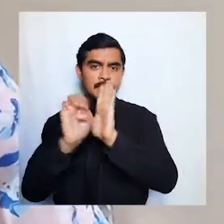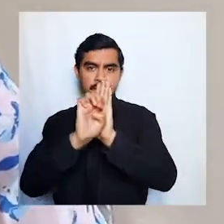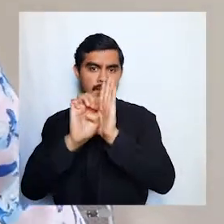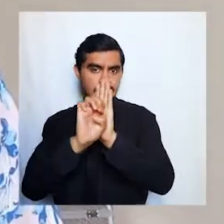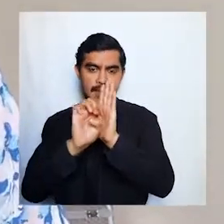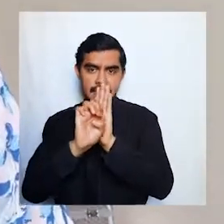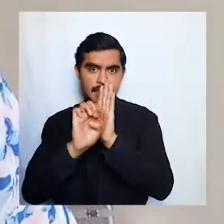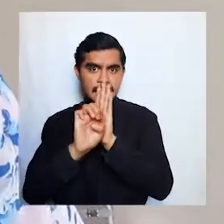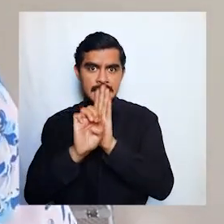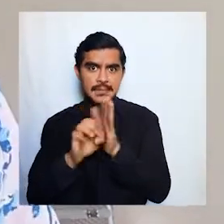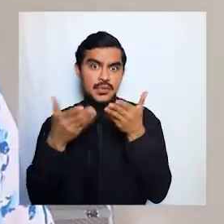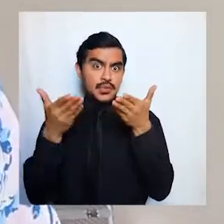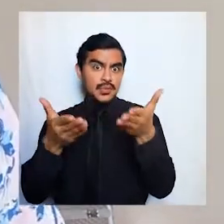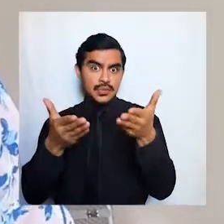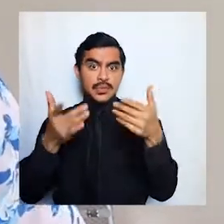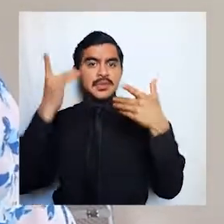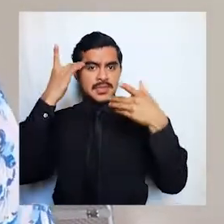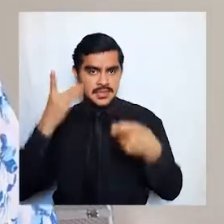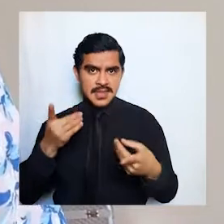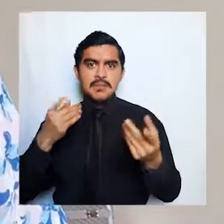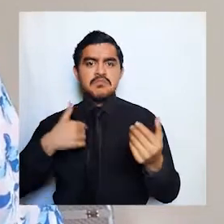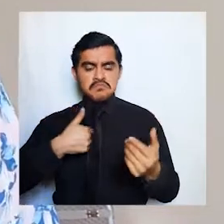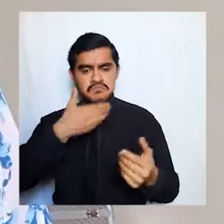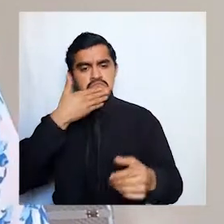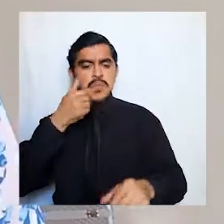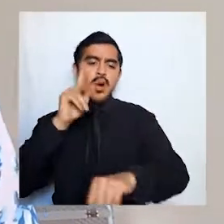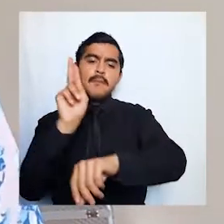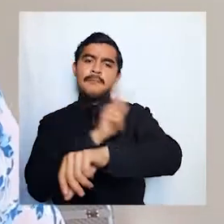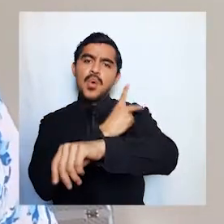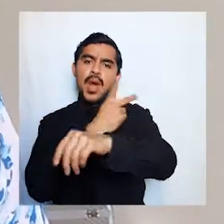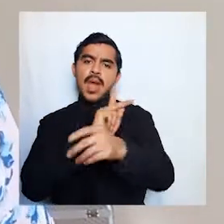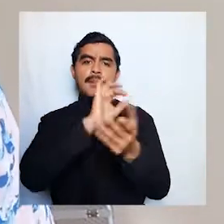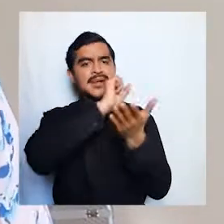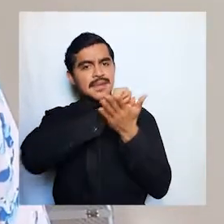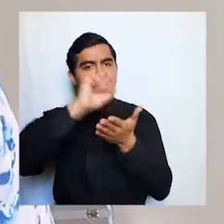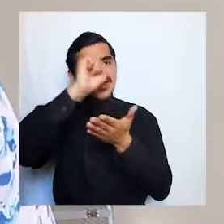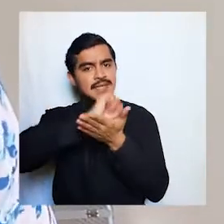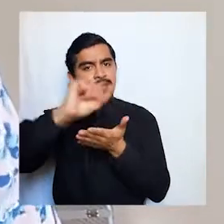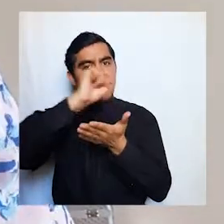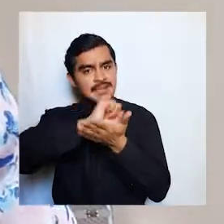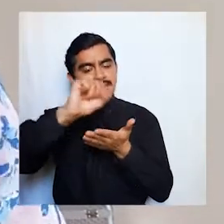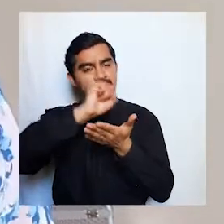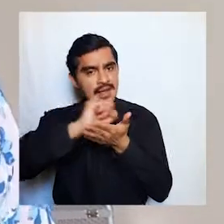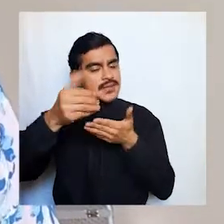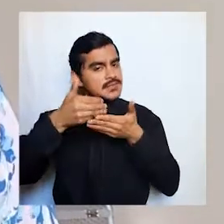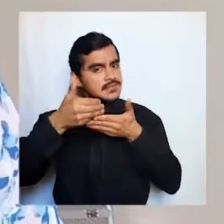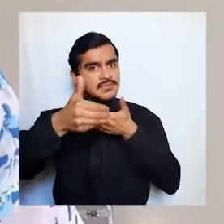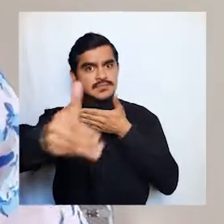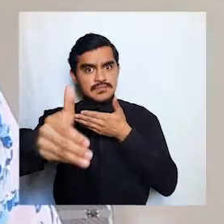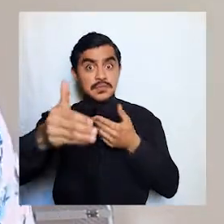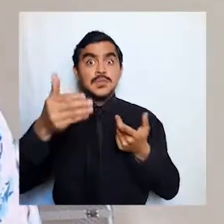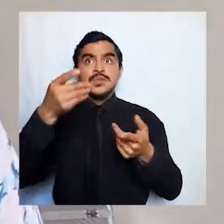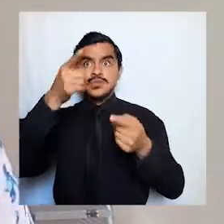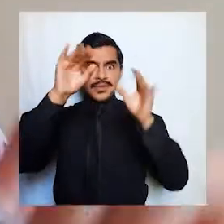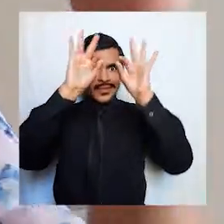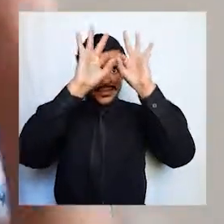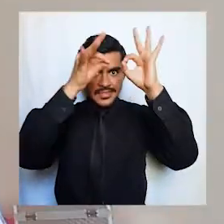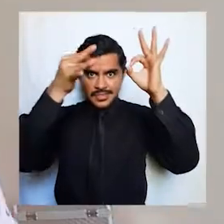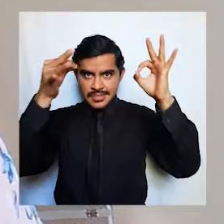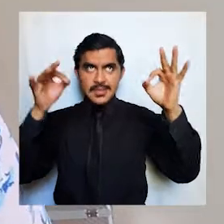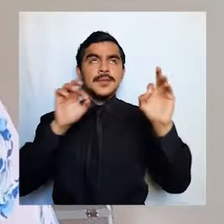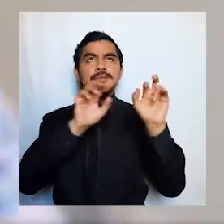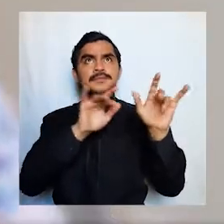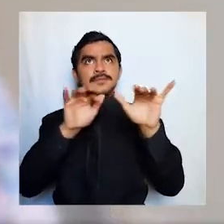de que te vas a dedicar a escribir poemas todas las semanas entonces vas a poner en tu